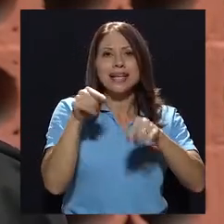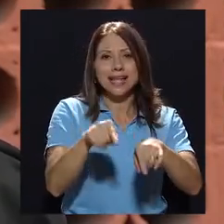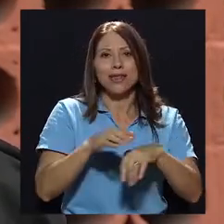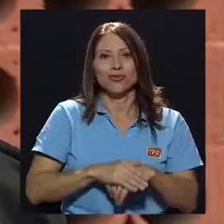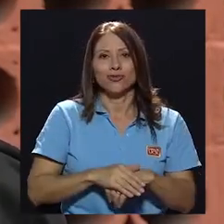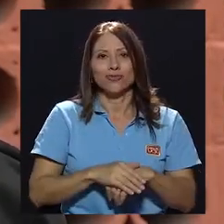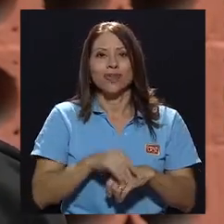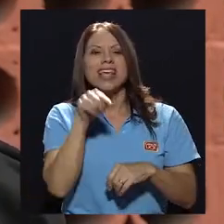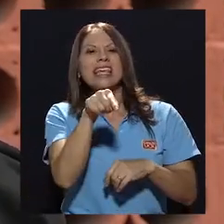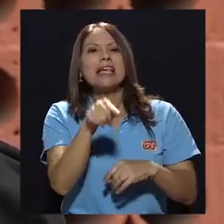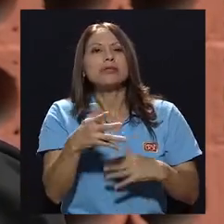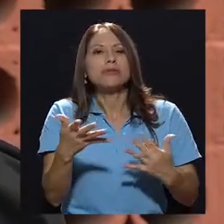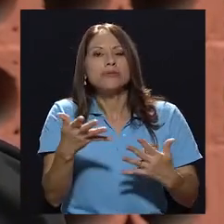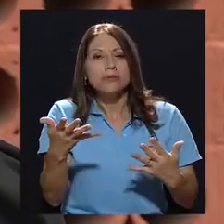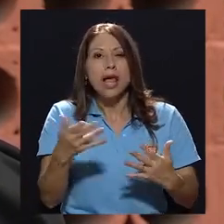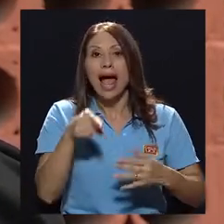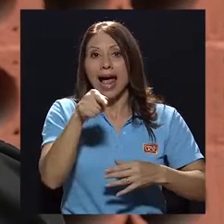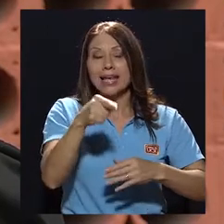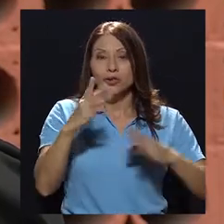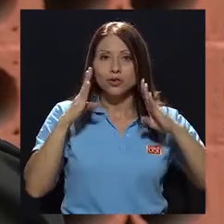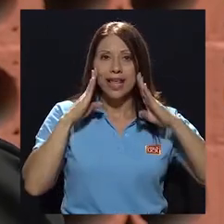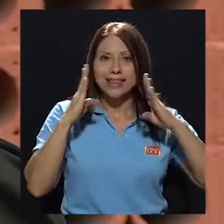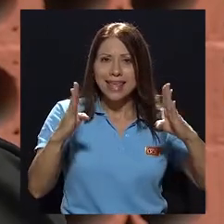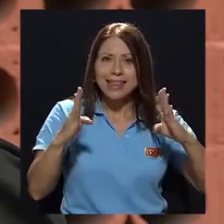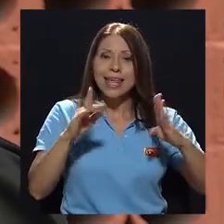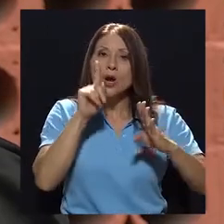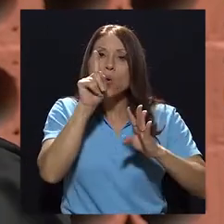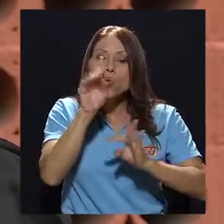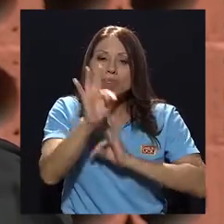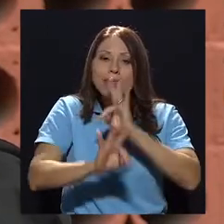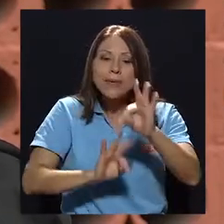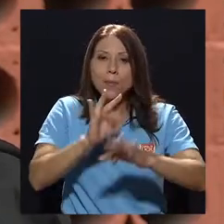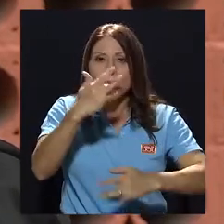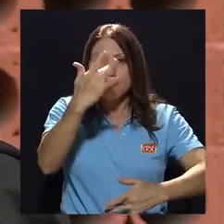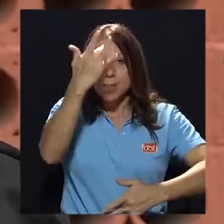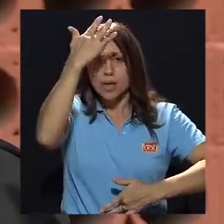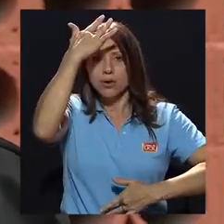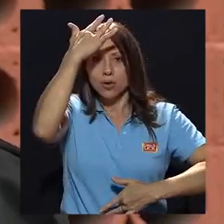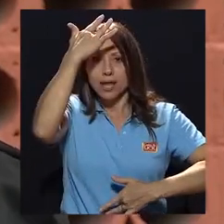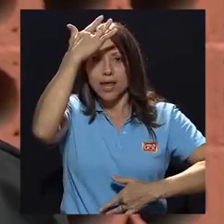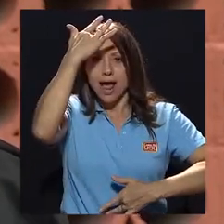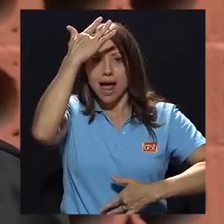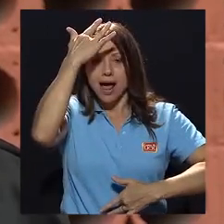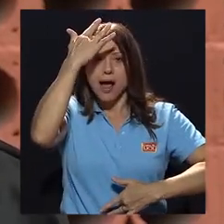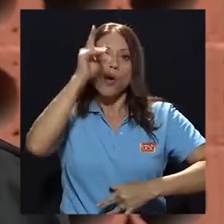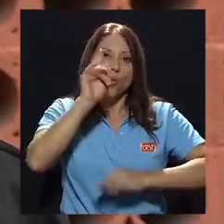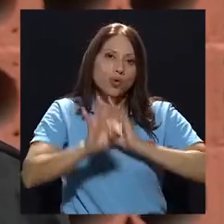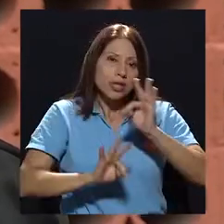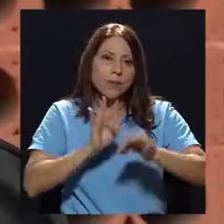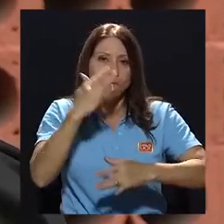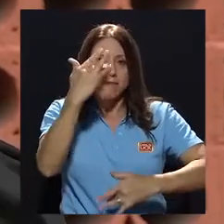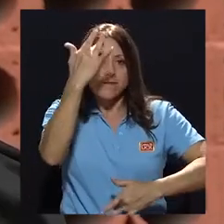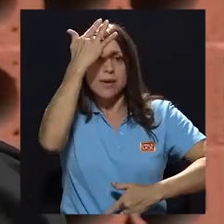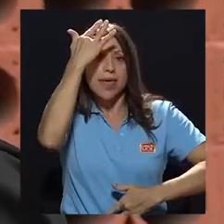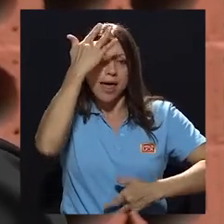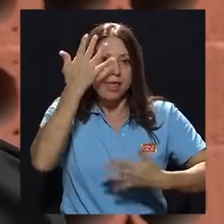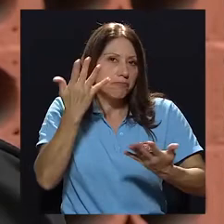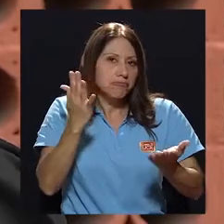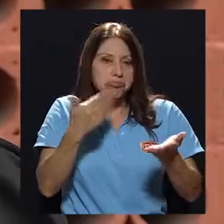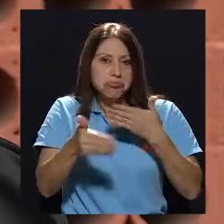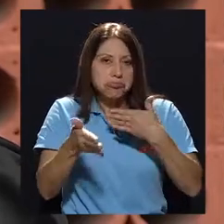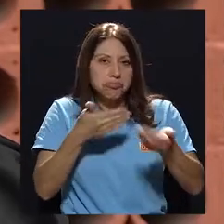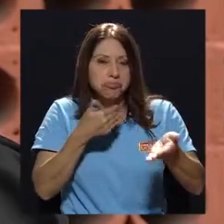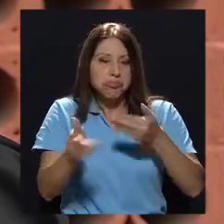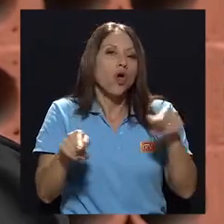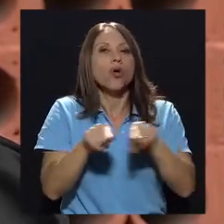Y los hospitales nacionales especializados son aquellos que atienden un tipo de patología, un tipo de enfermedad X, o